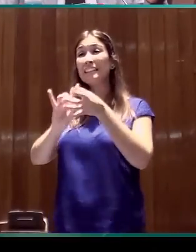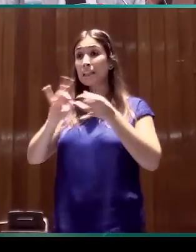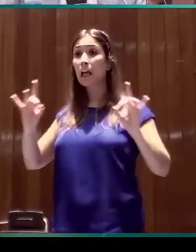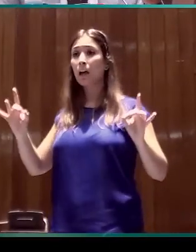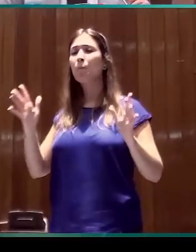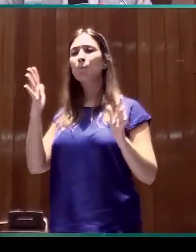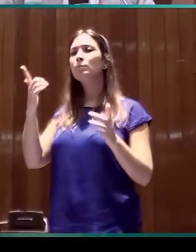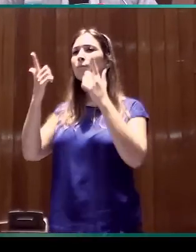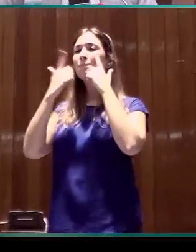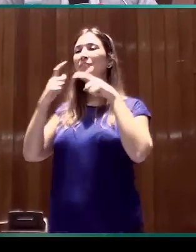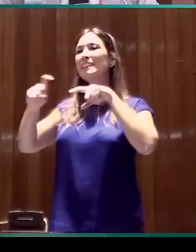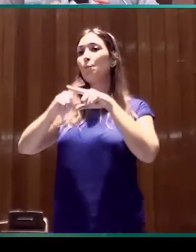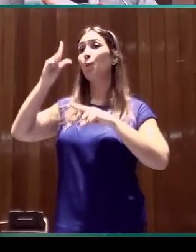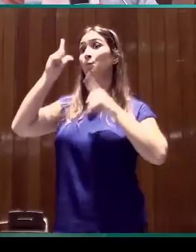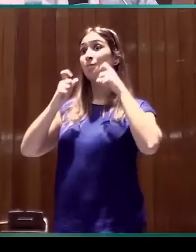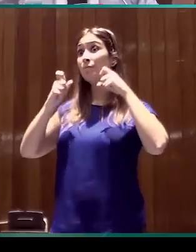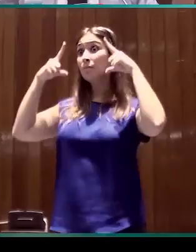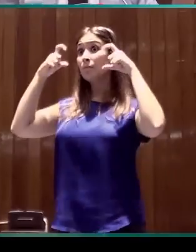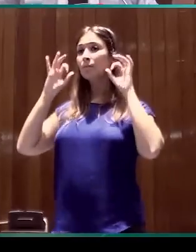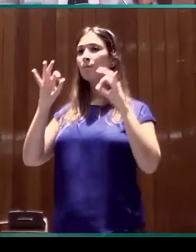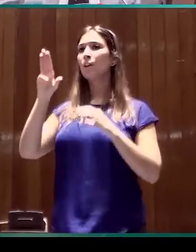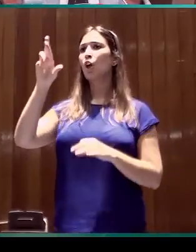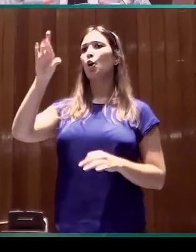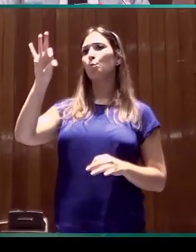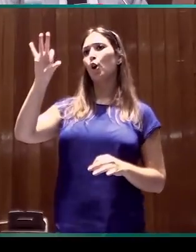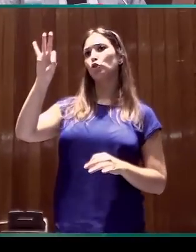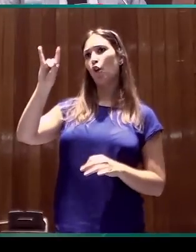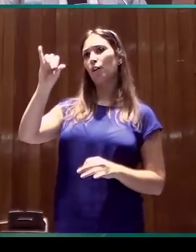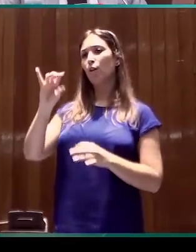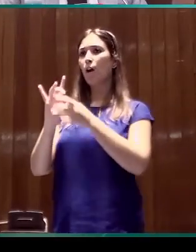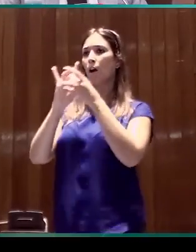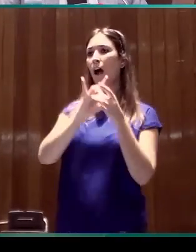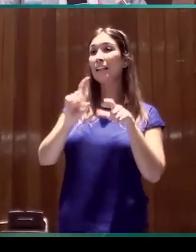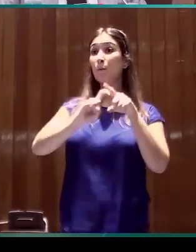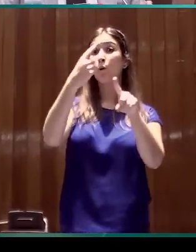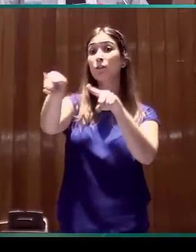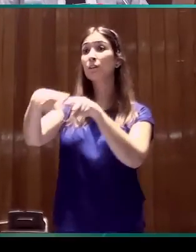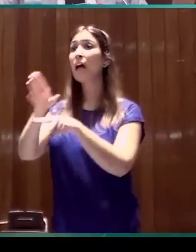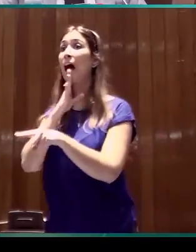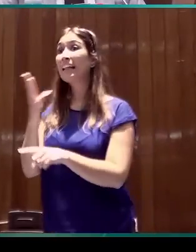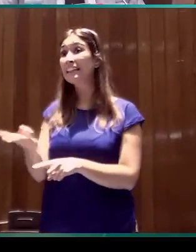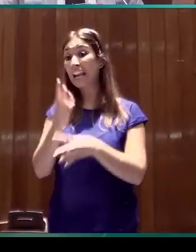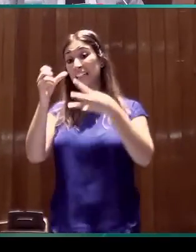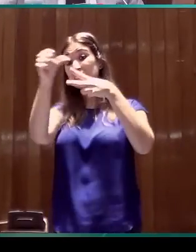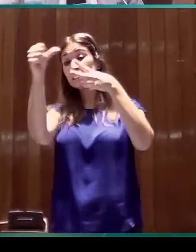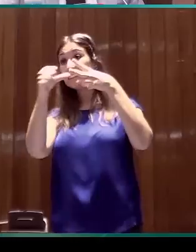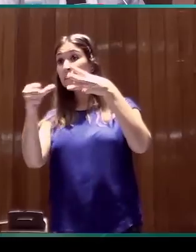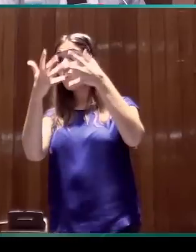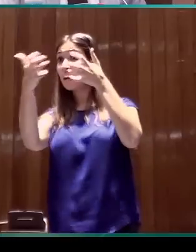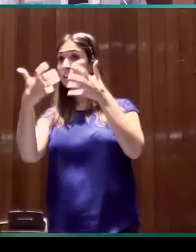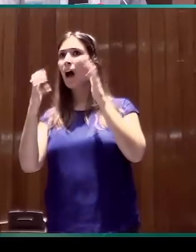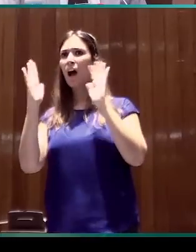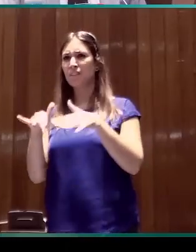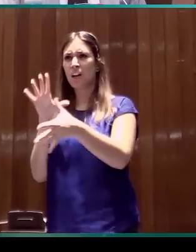tiene un reflejo prosódico determinado que, además, nos unifica las tres estructuras que les mencionaba antes.